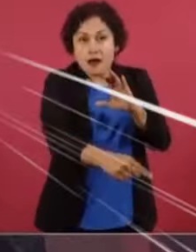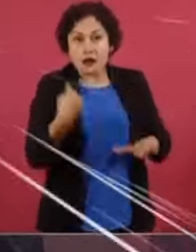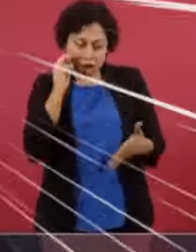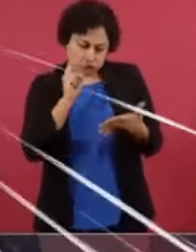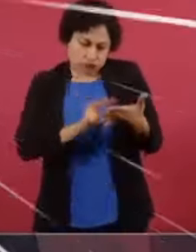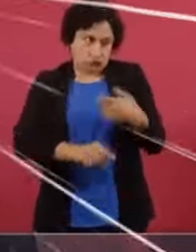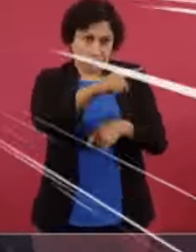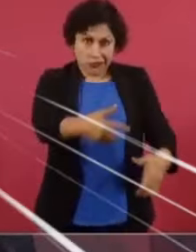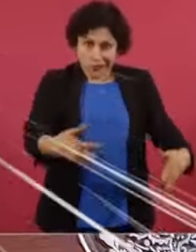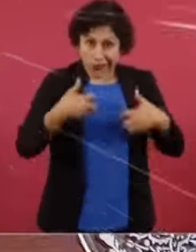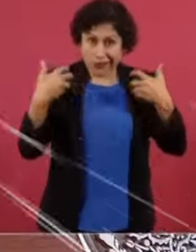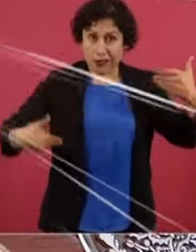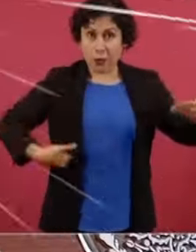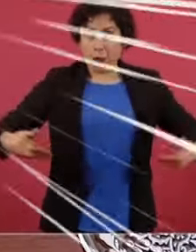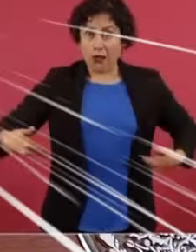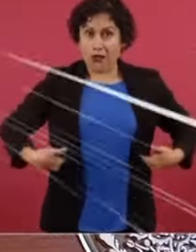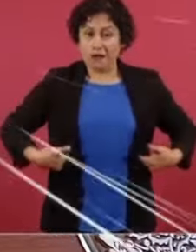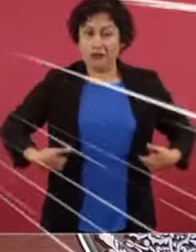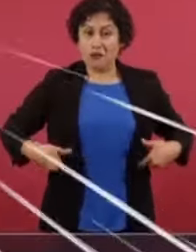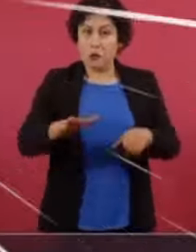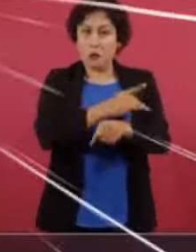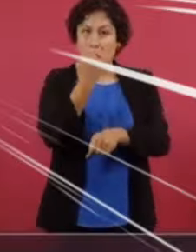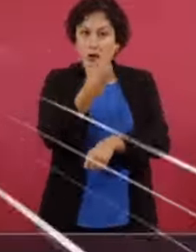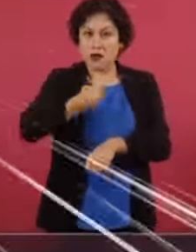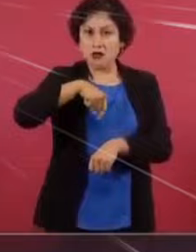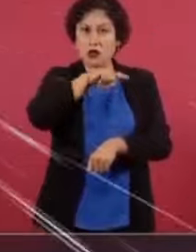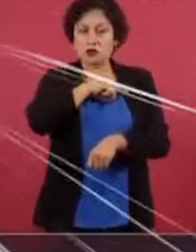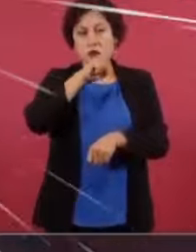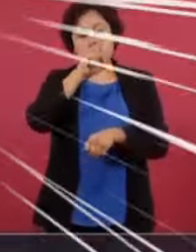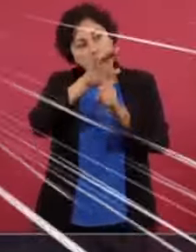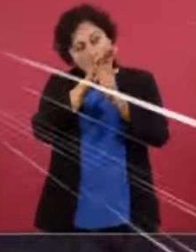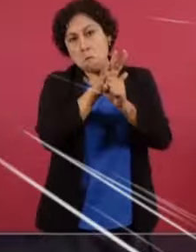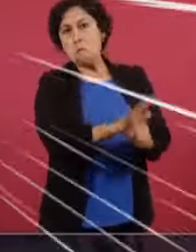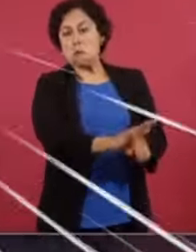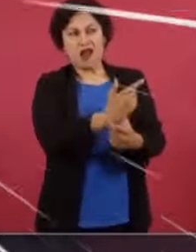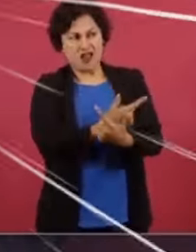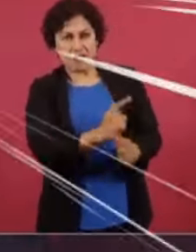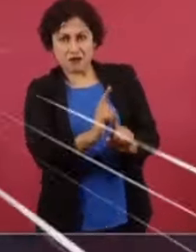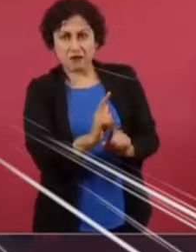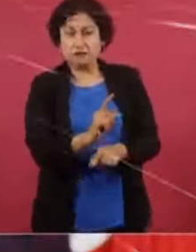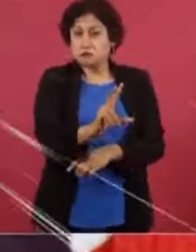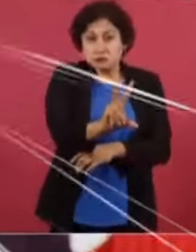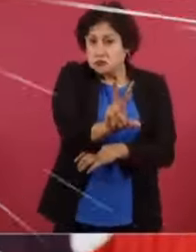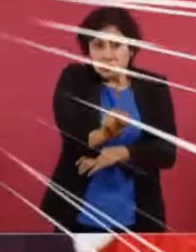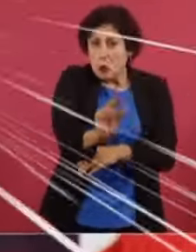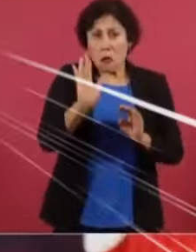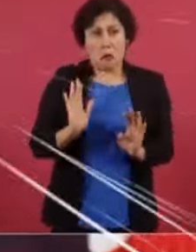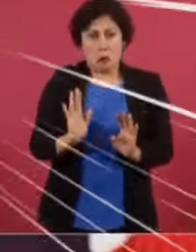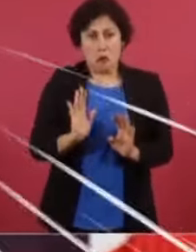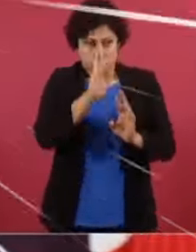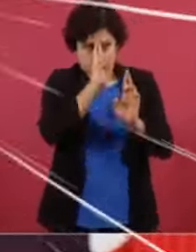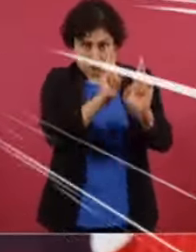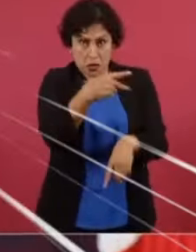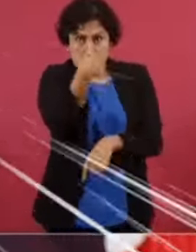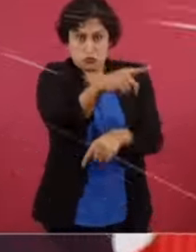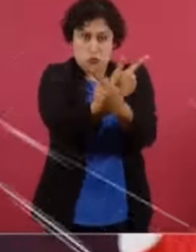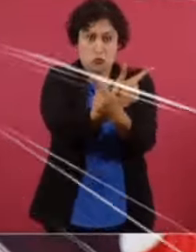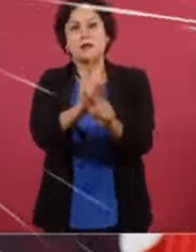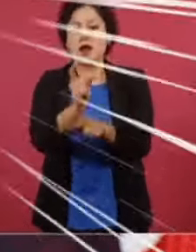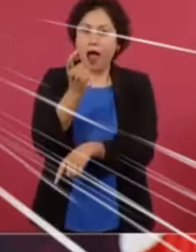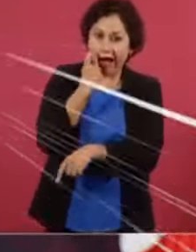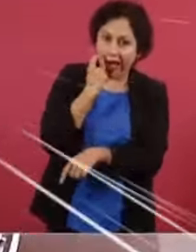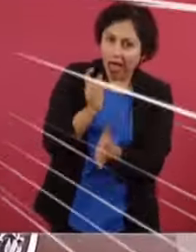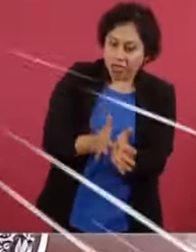Porque estamos en contra de la libertad de expresión. No, no, no, Estamos en contra de que se use la libertad de expresión para lucrar.